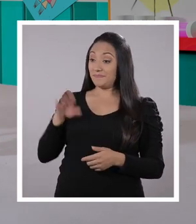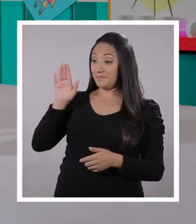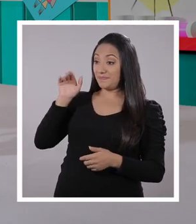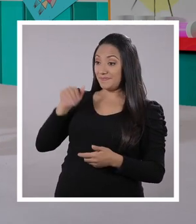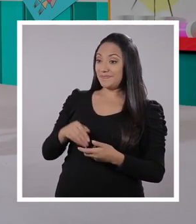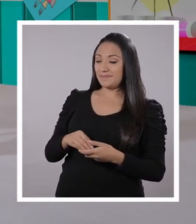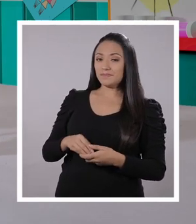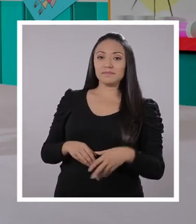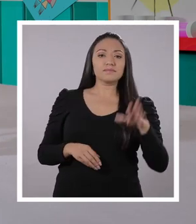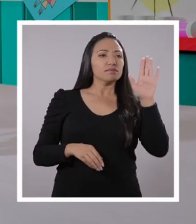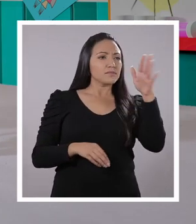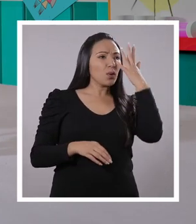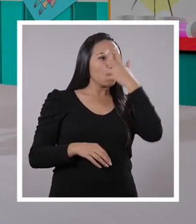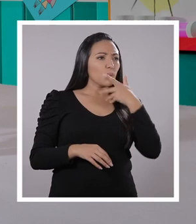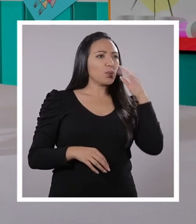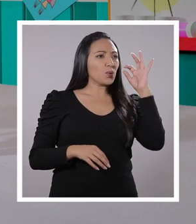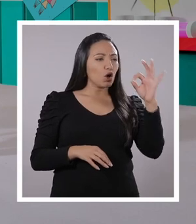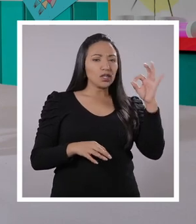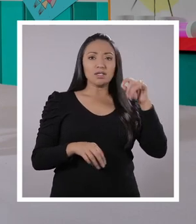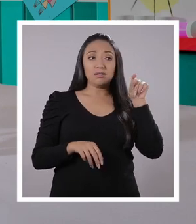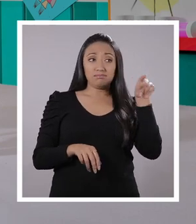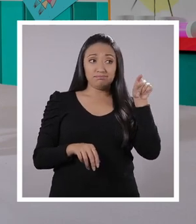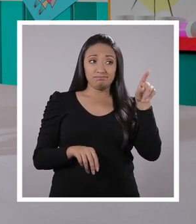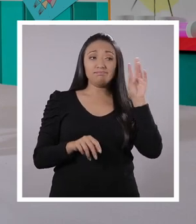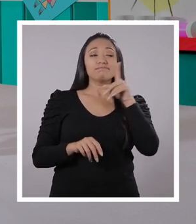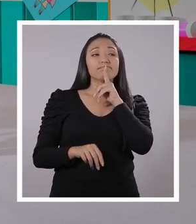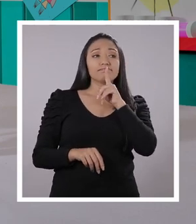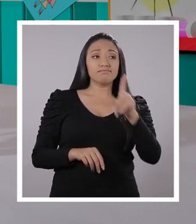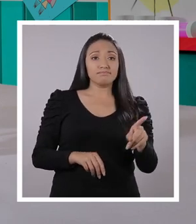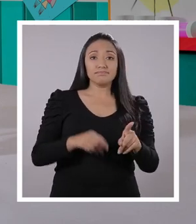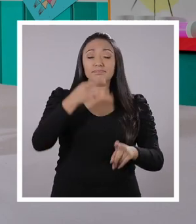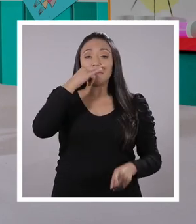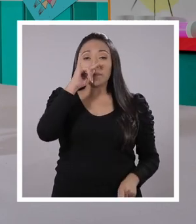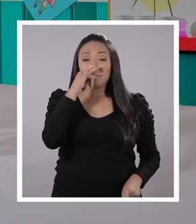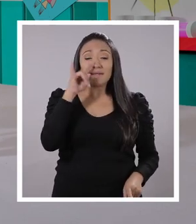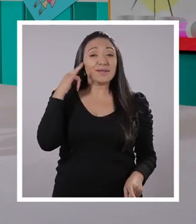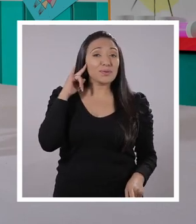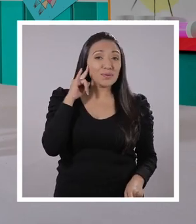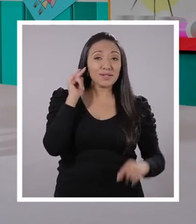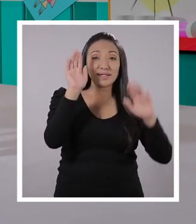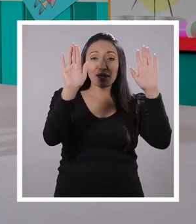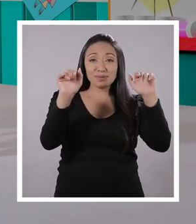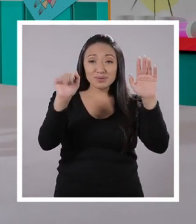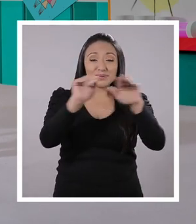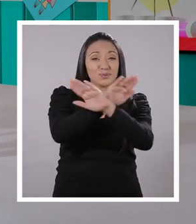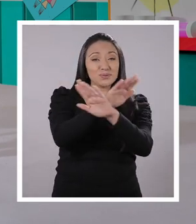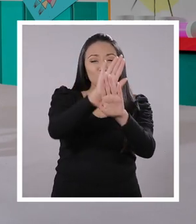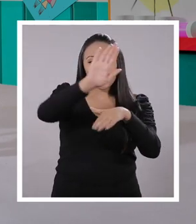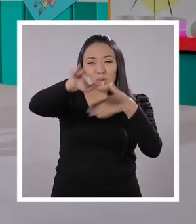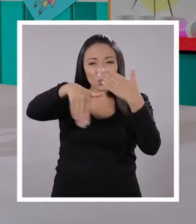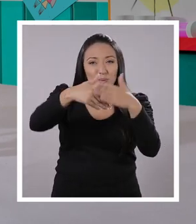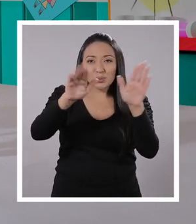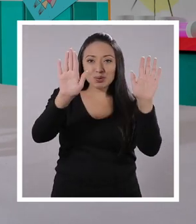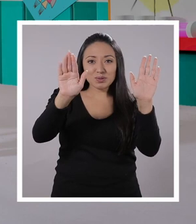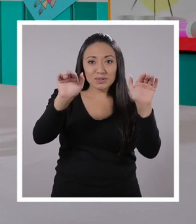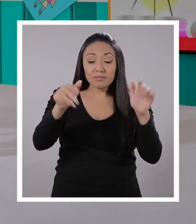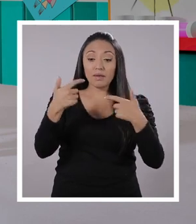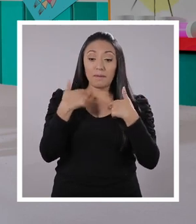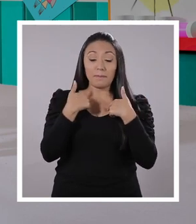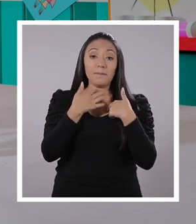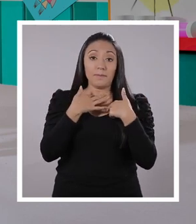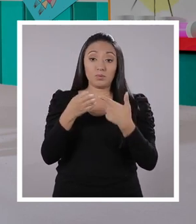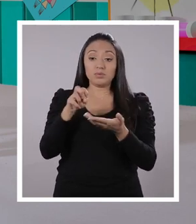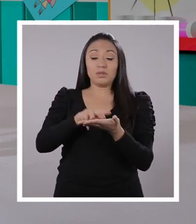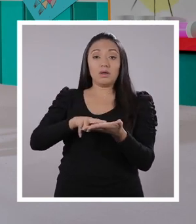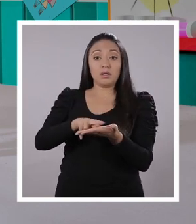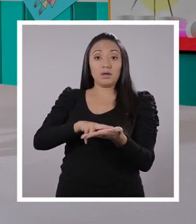¡Qué lindo! Me encantó esa parte. ¡Hola niños y niñas! ¡Hola Pancho! Hola profe. Me encanta reunirnos